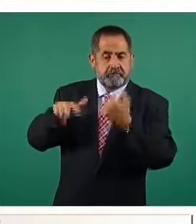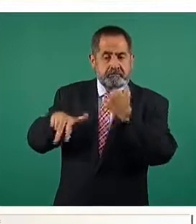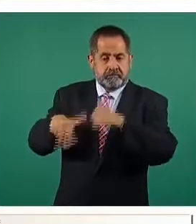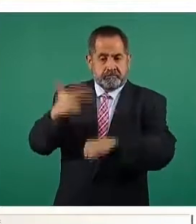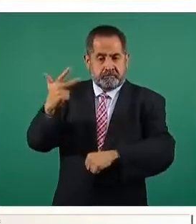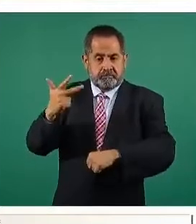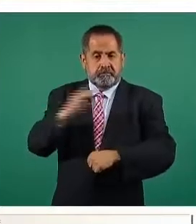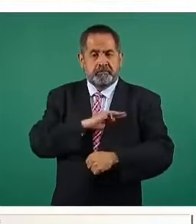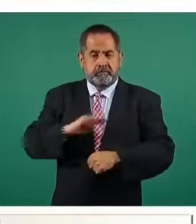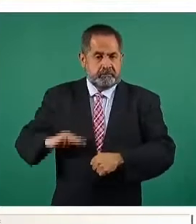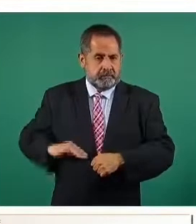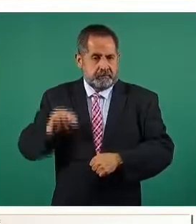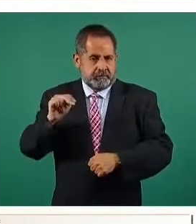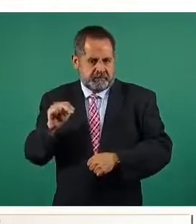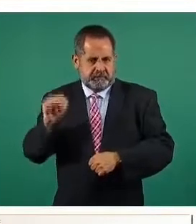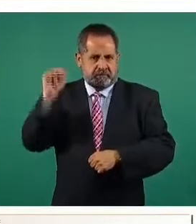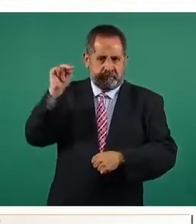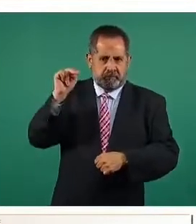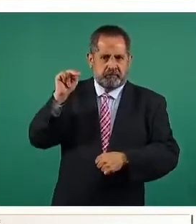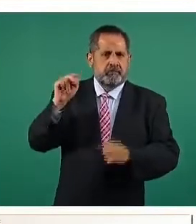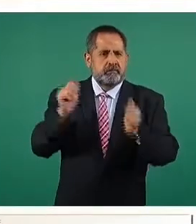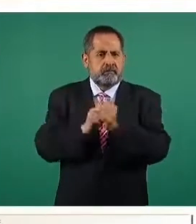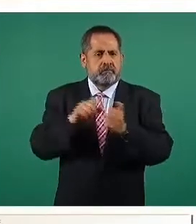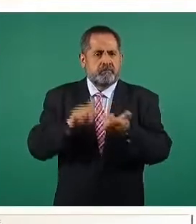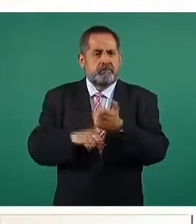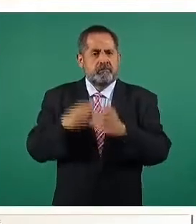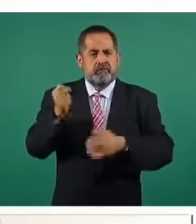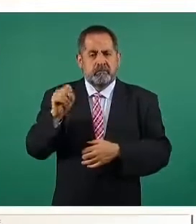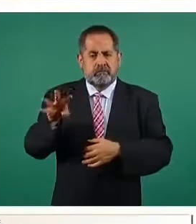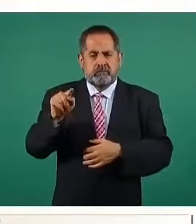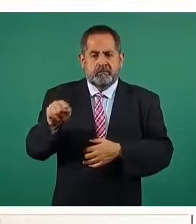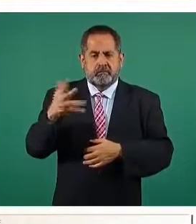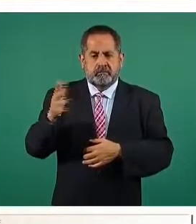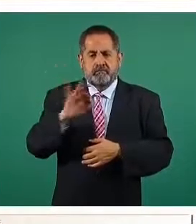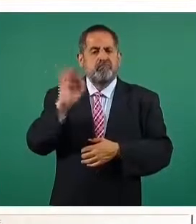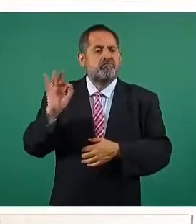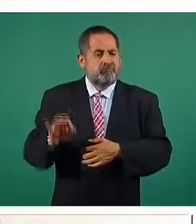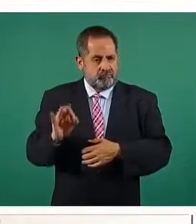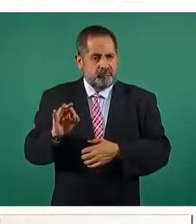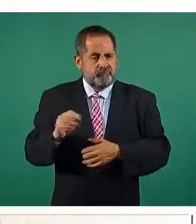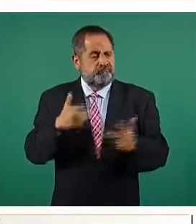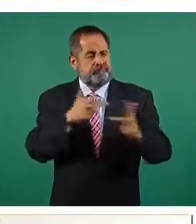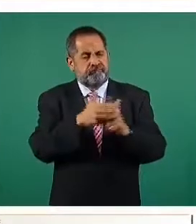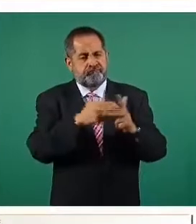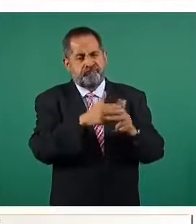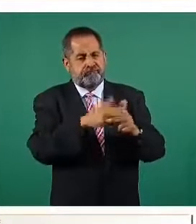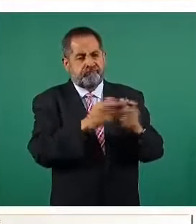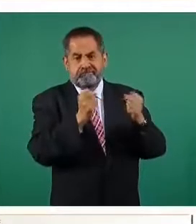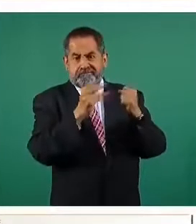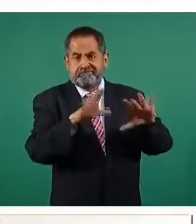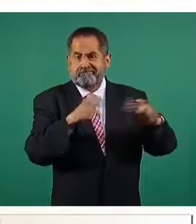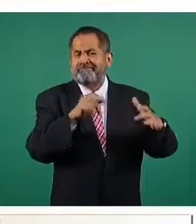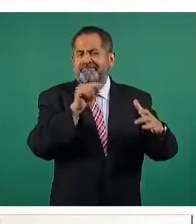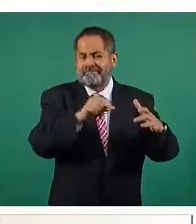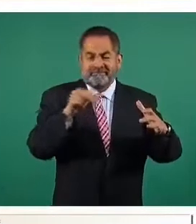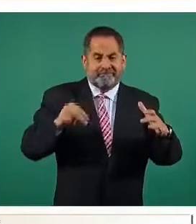municipios y representan el 19.5% de los homicidios del país en estos